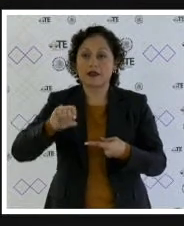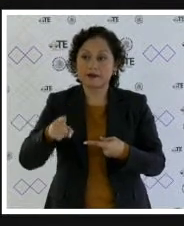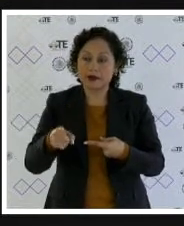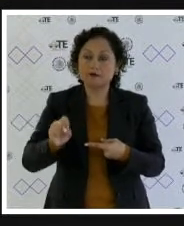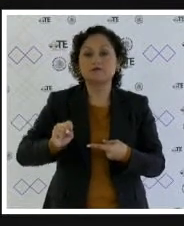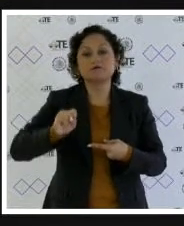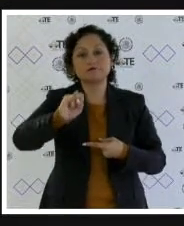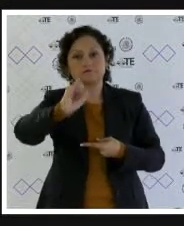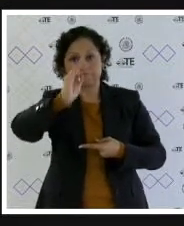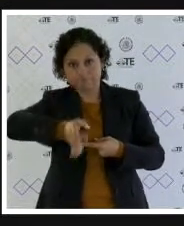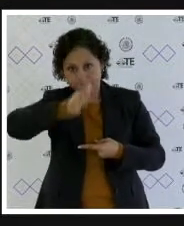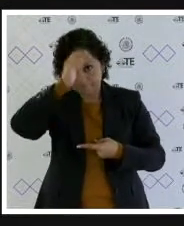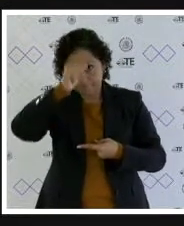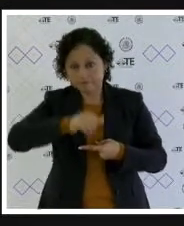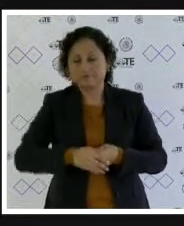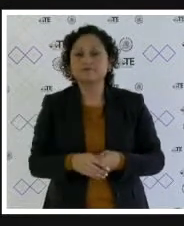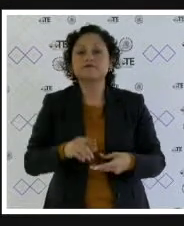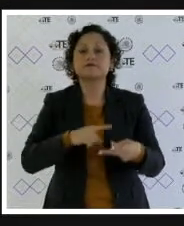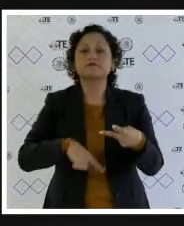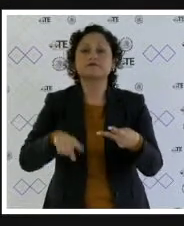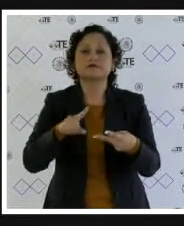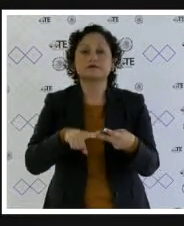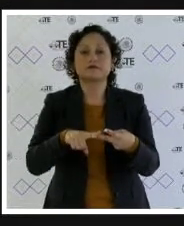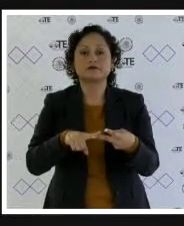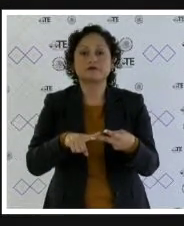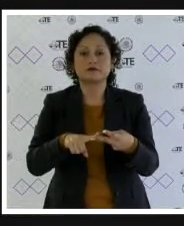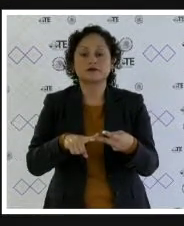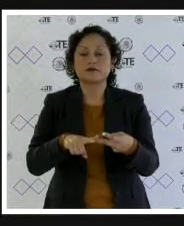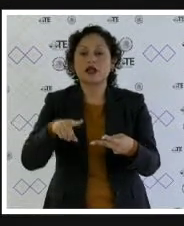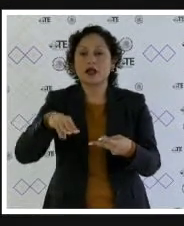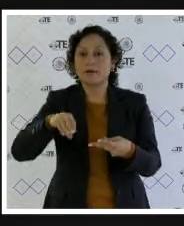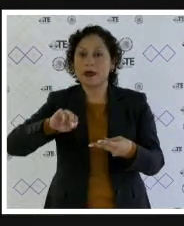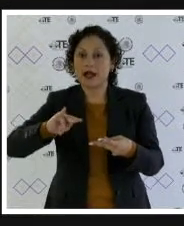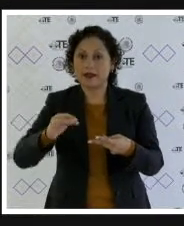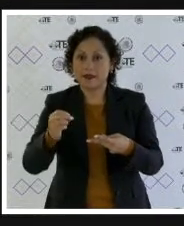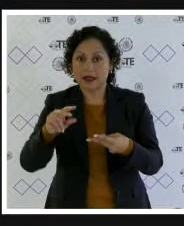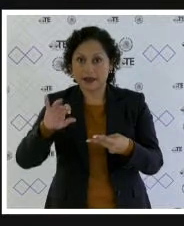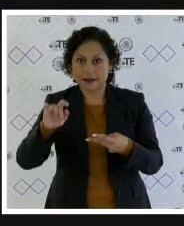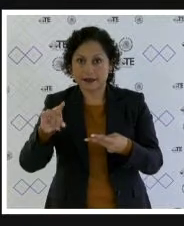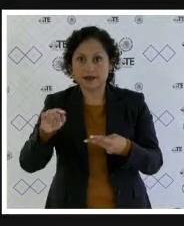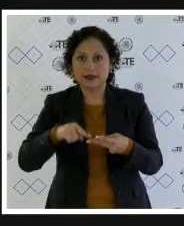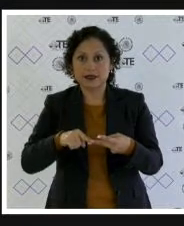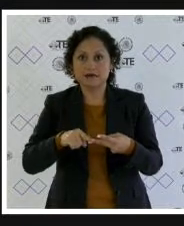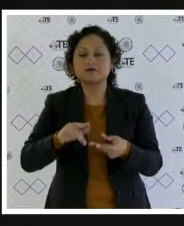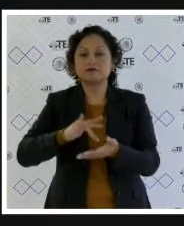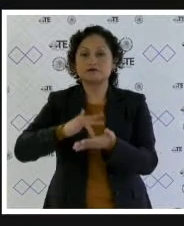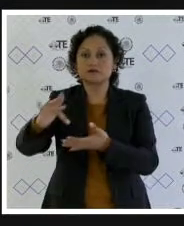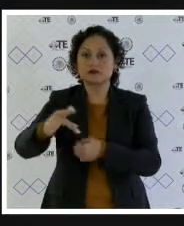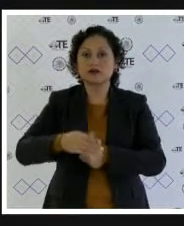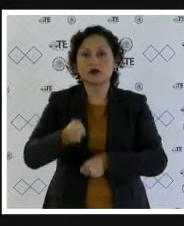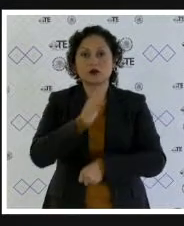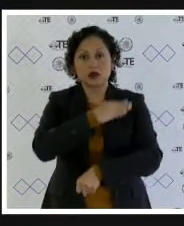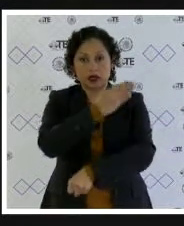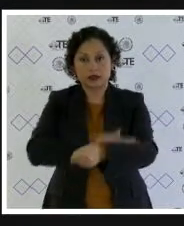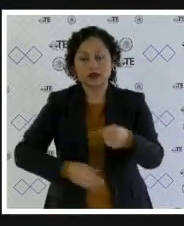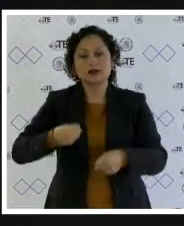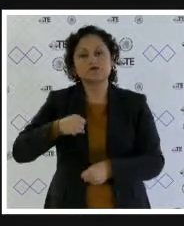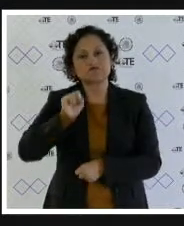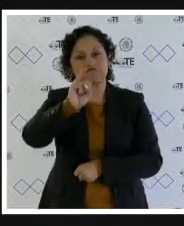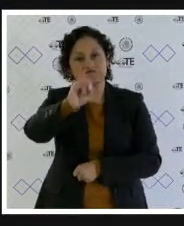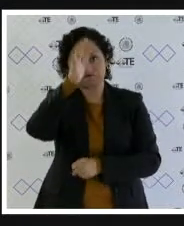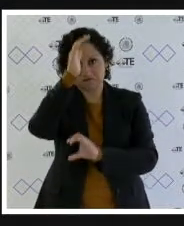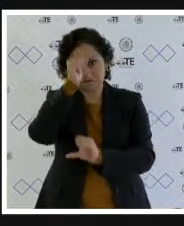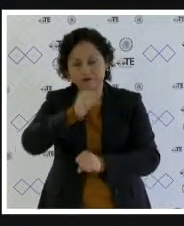A favor del proyecto de cuenta. Muchas gracias. Magistrada Marta Leticia Mercado Ramírez. Gracias, secretario. Buena tarde. A favor, si es tan amable.